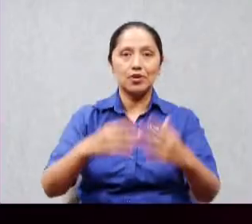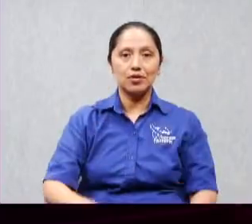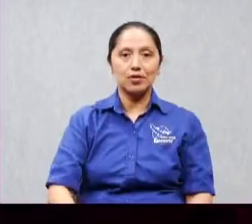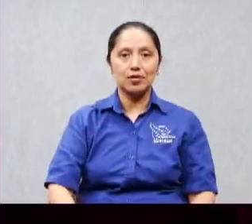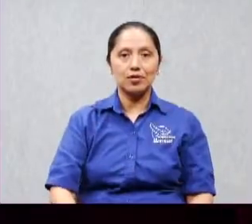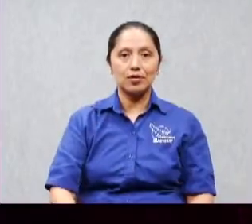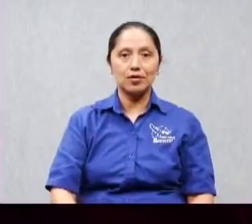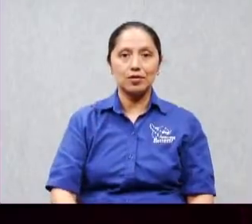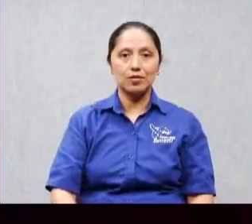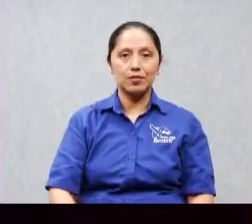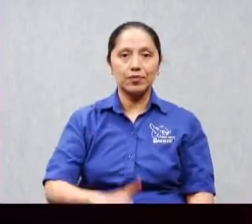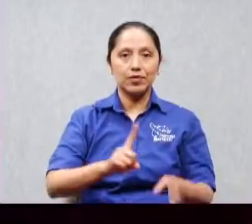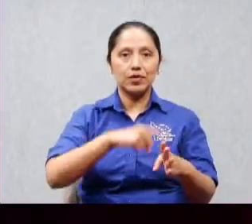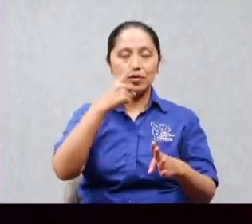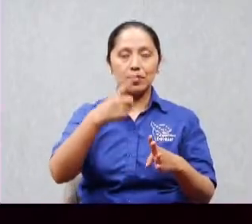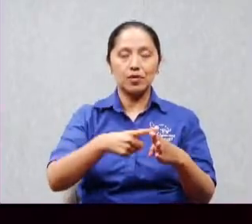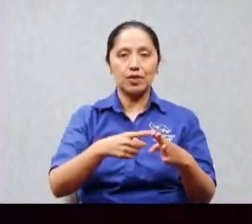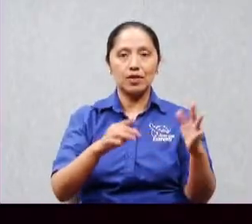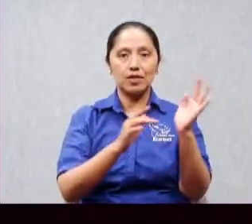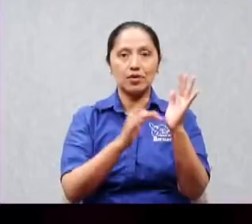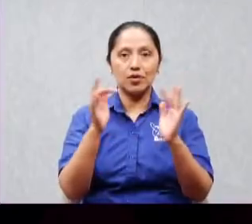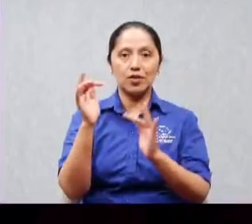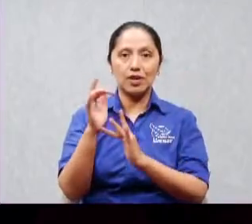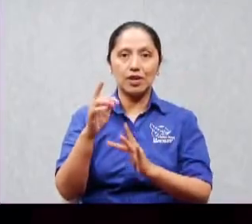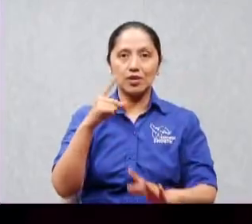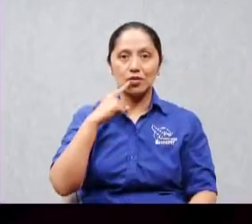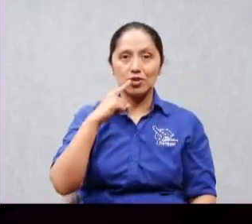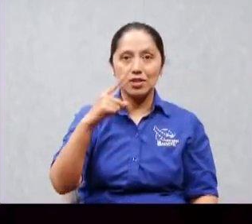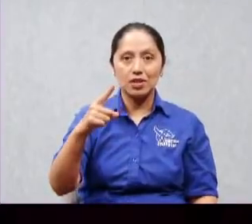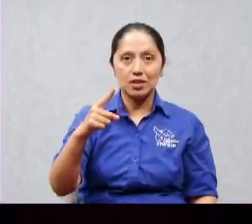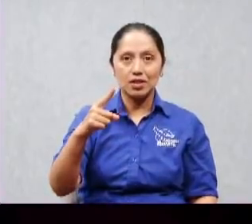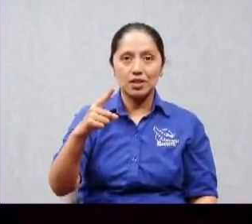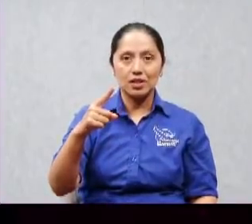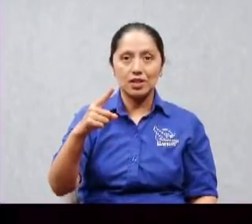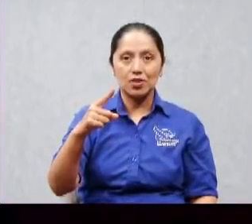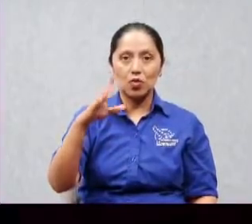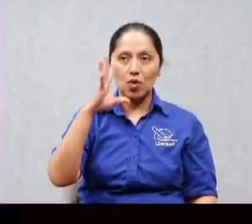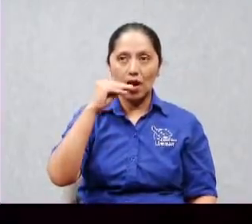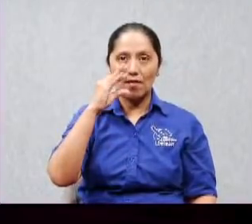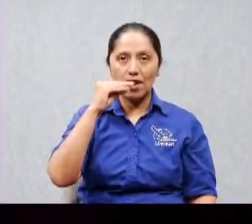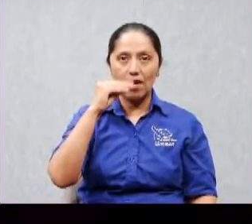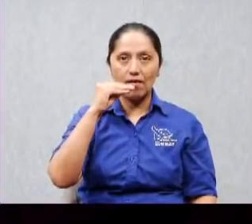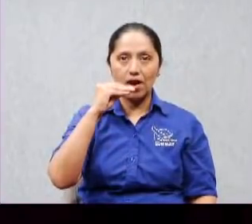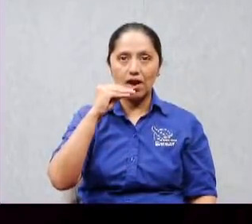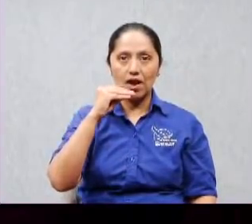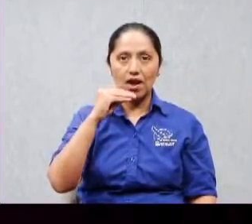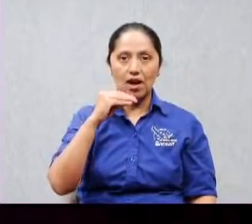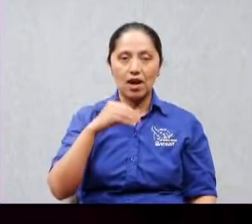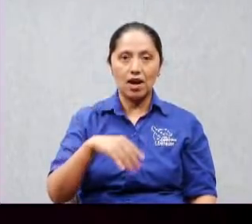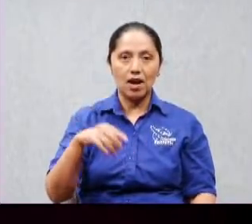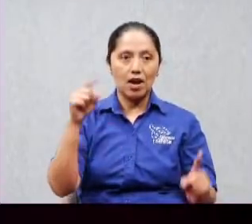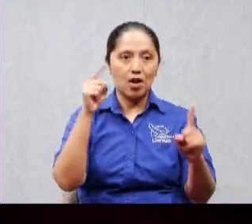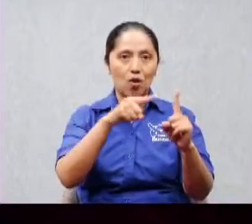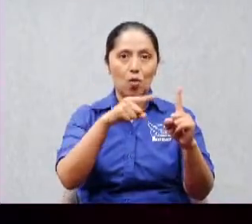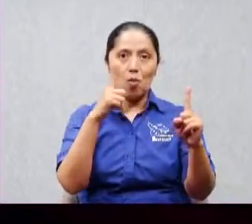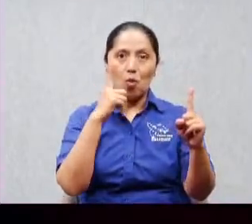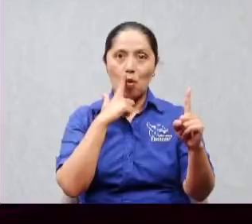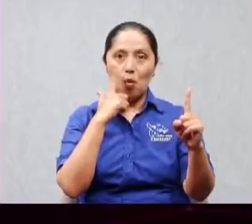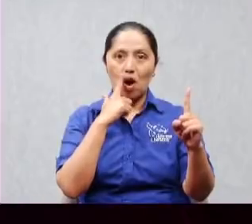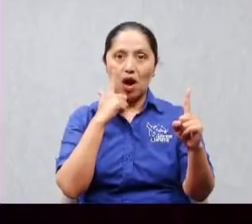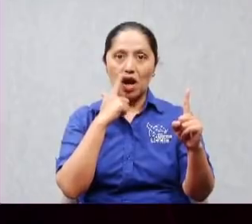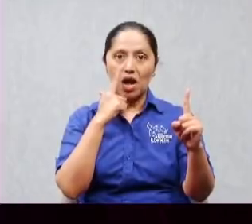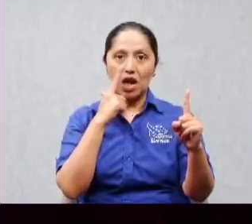pronunciar las anteriores palabras cuando un jefe de la sinagoga local